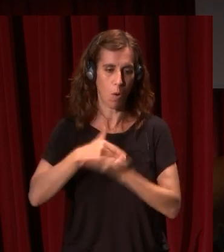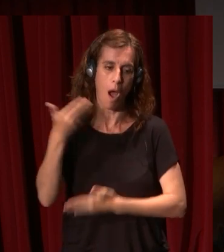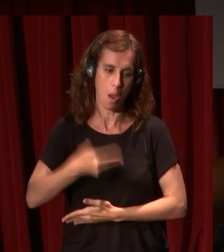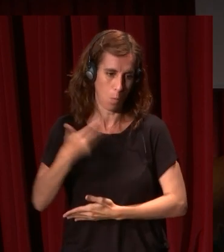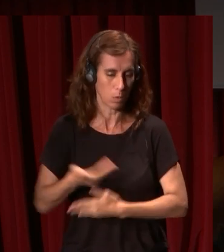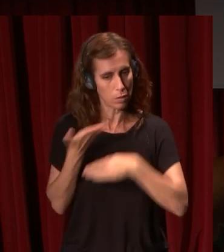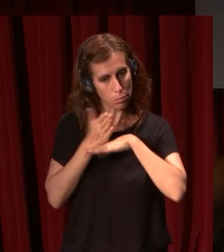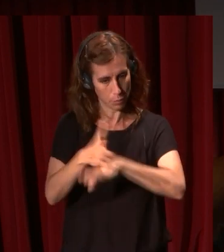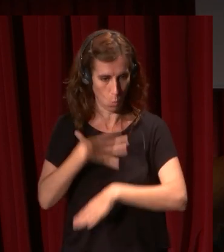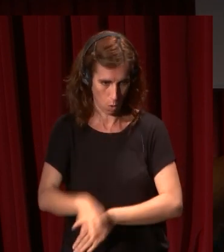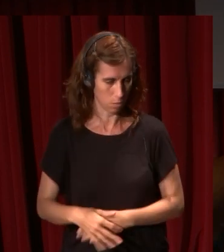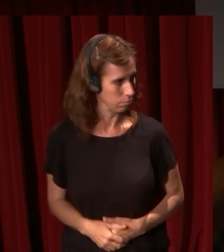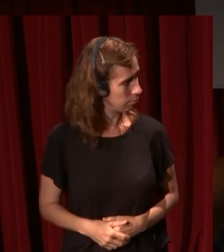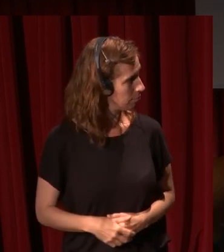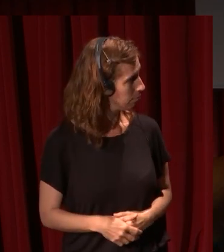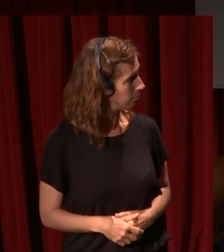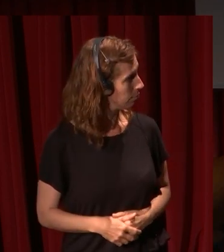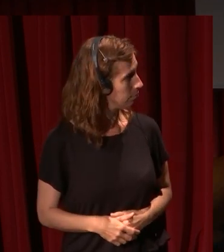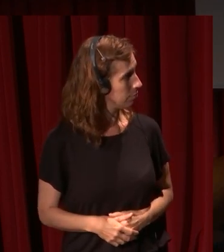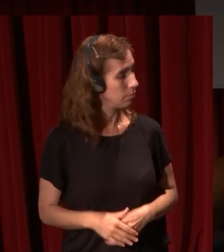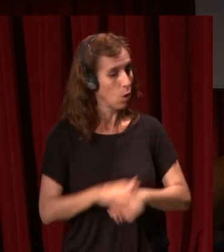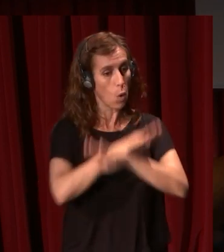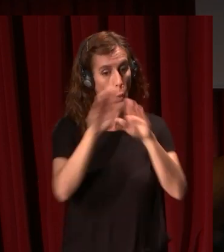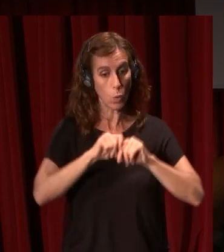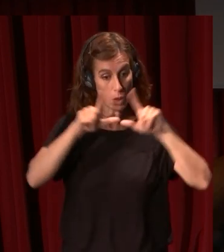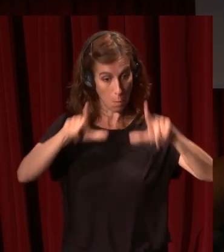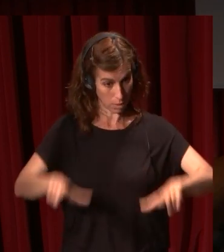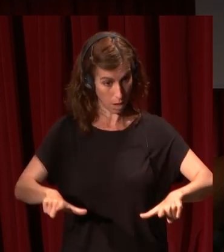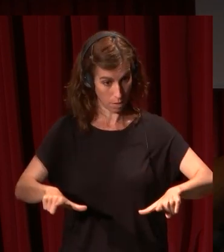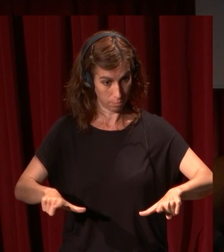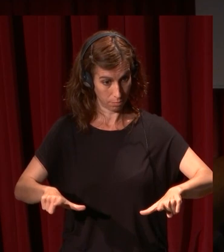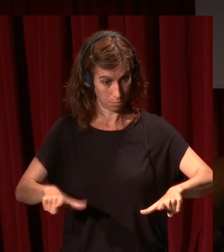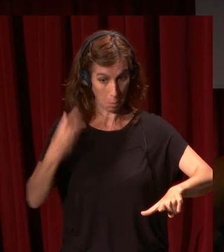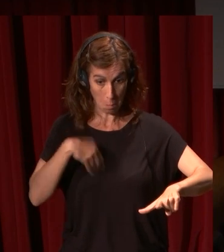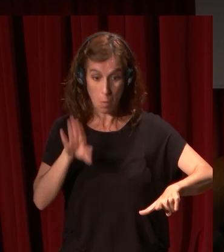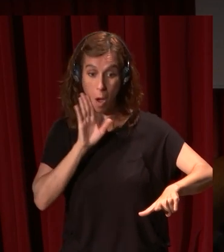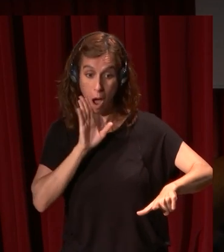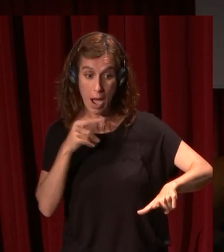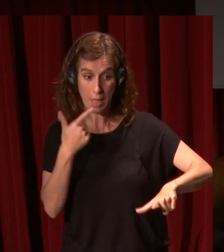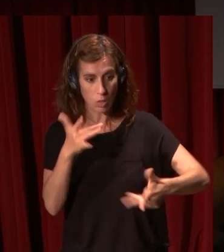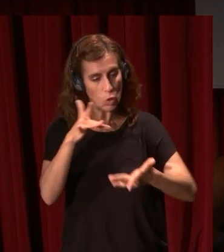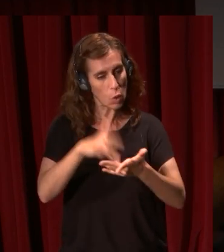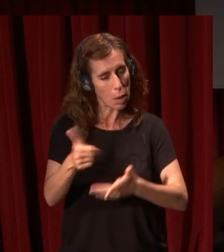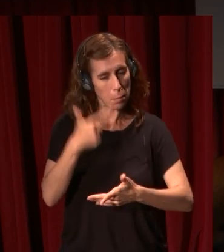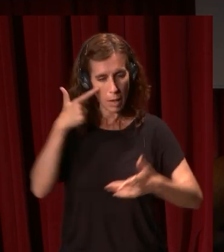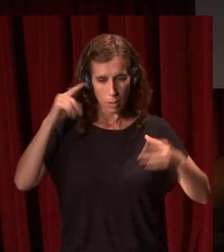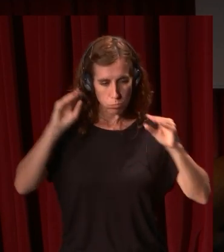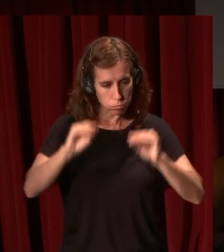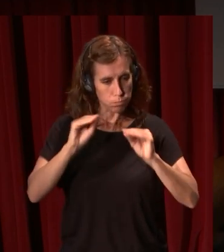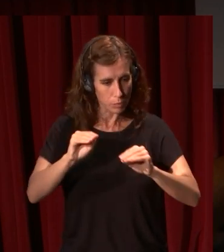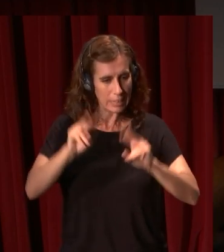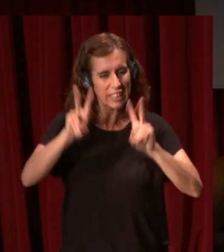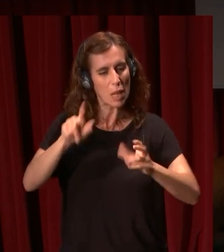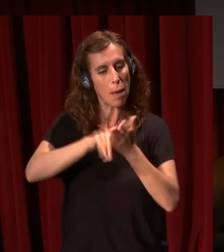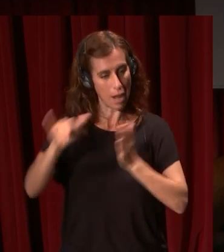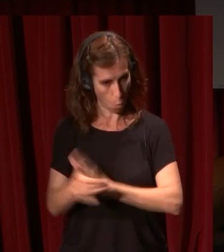mostrarlo la última sala de la exposición acaba como os he venido diciendo llamando la atención más sobre cuestiones de lenguaje